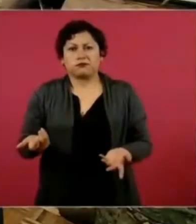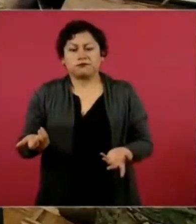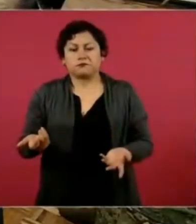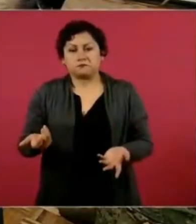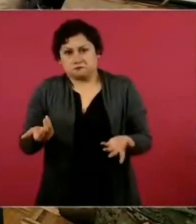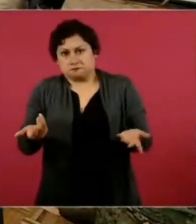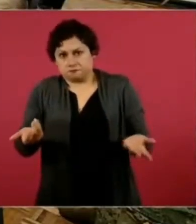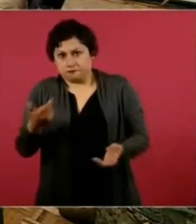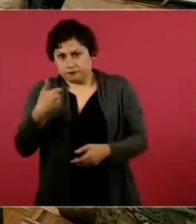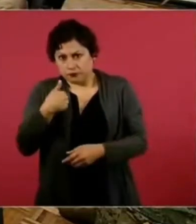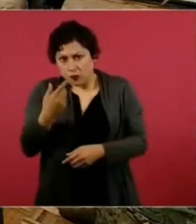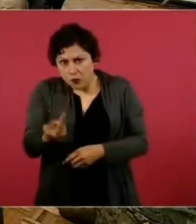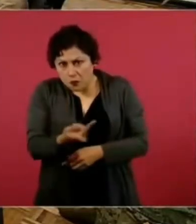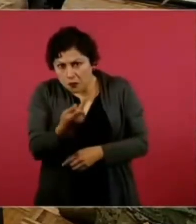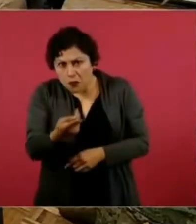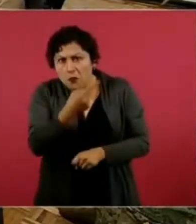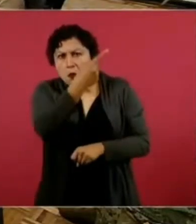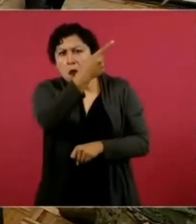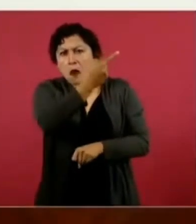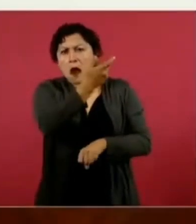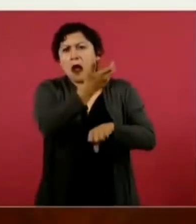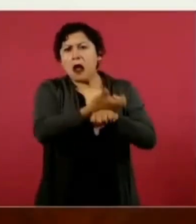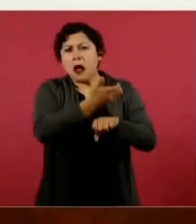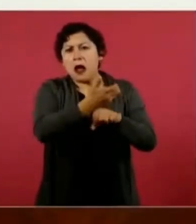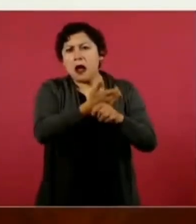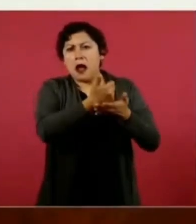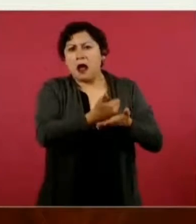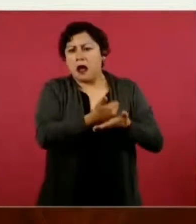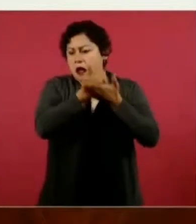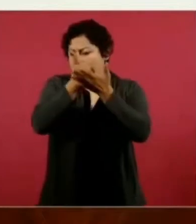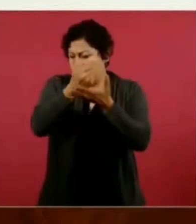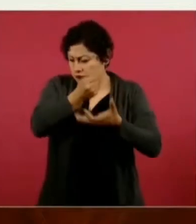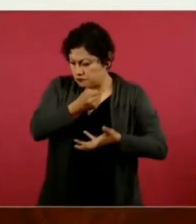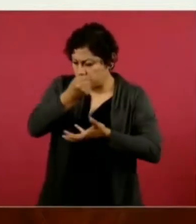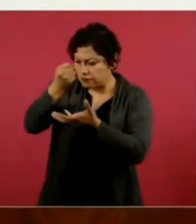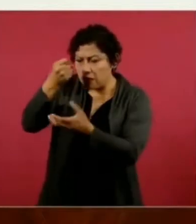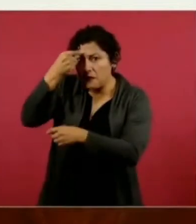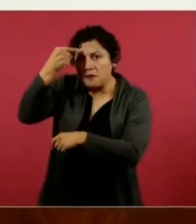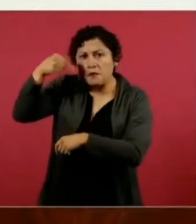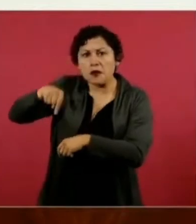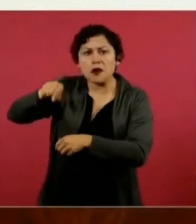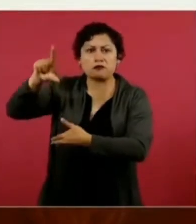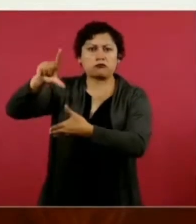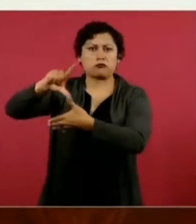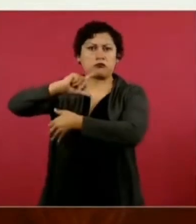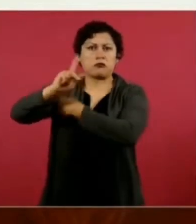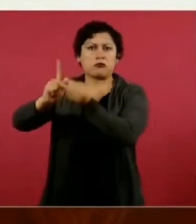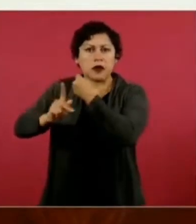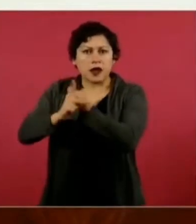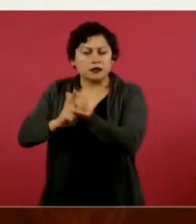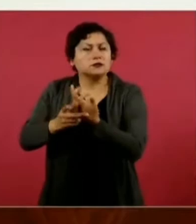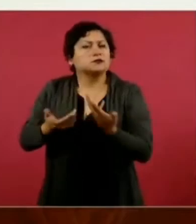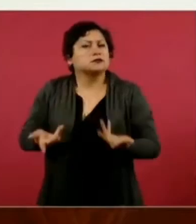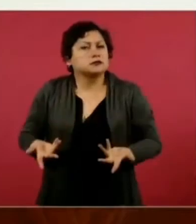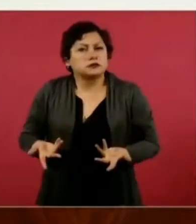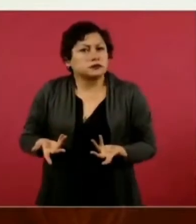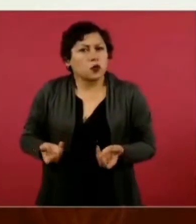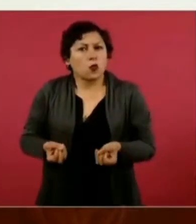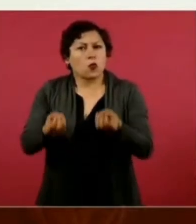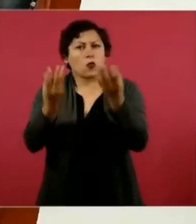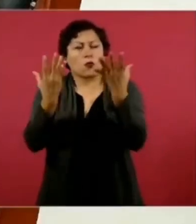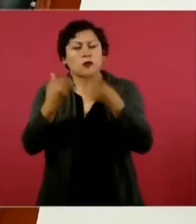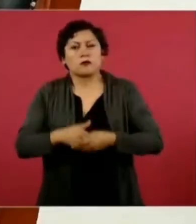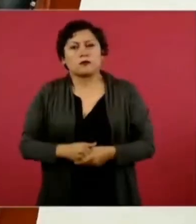para los pueblos, cuánto los pueblos de América Latina,